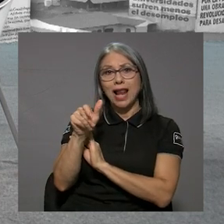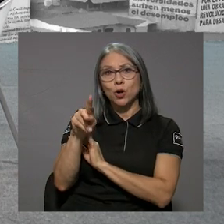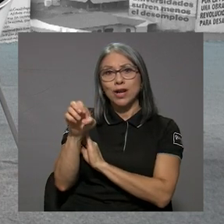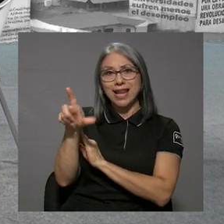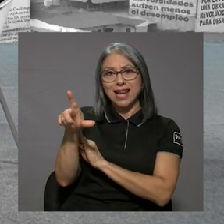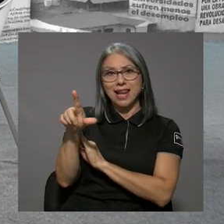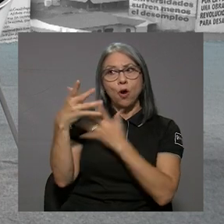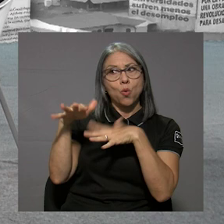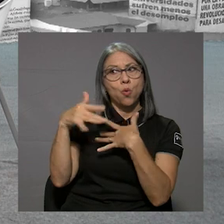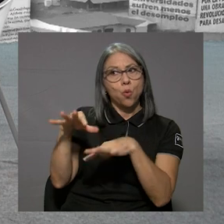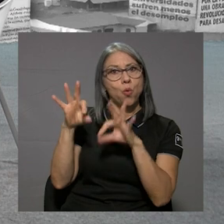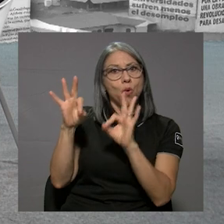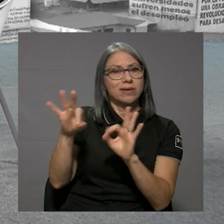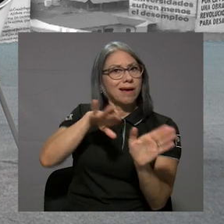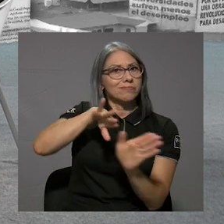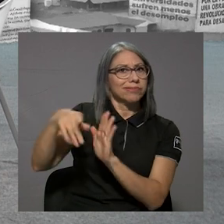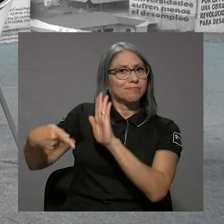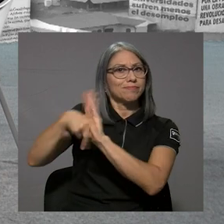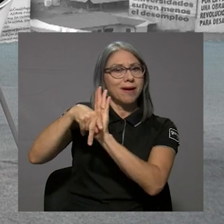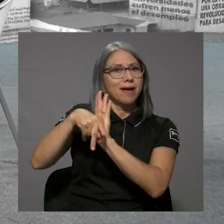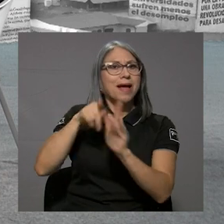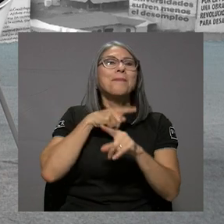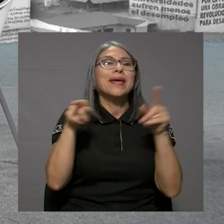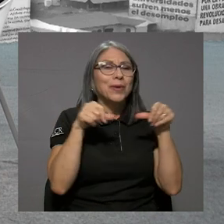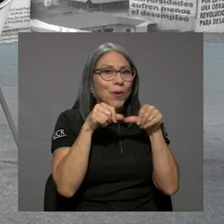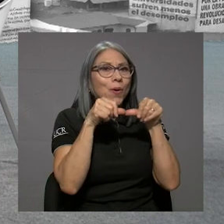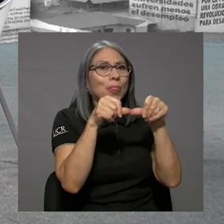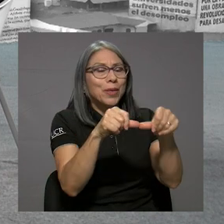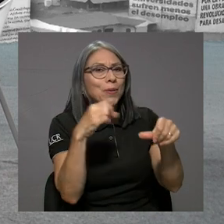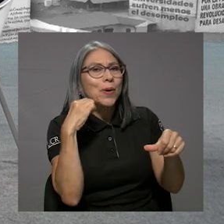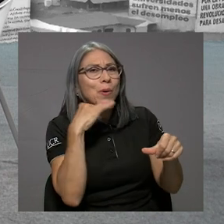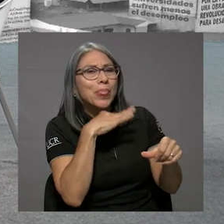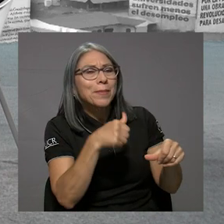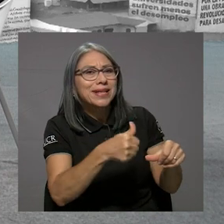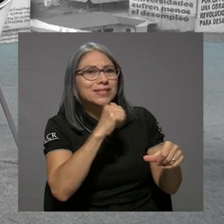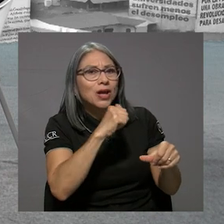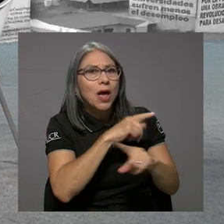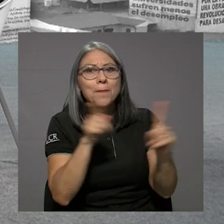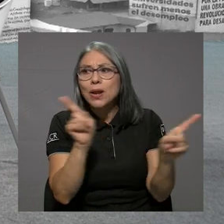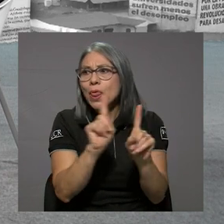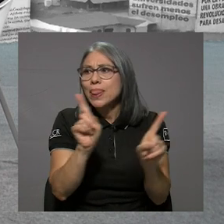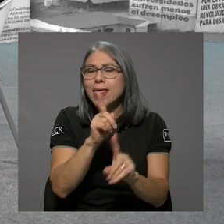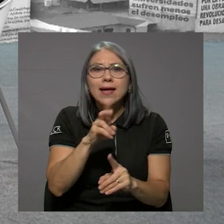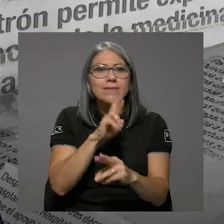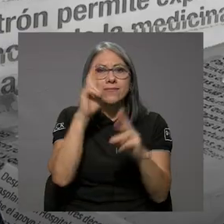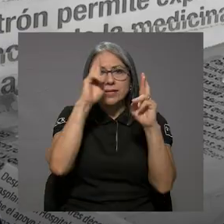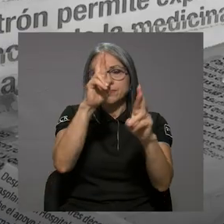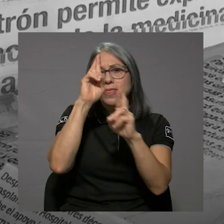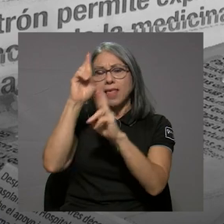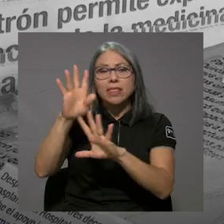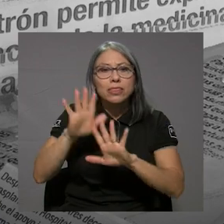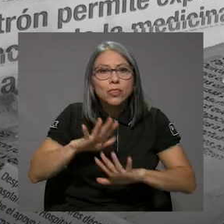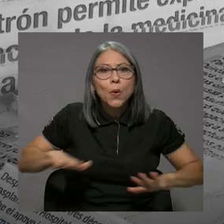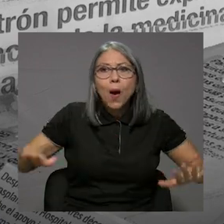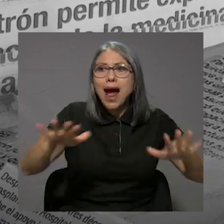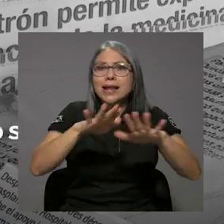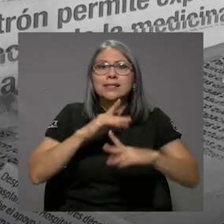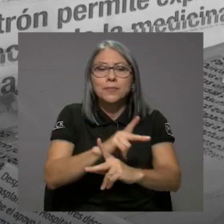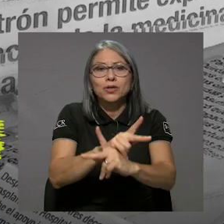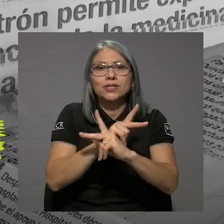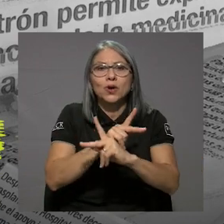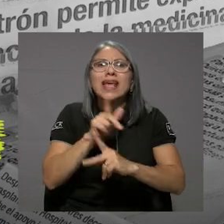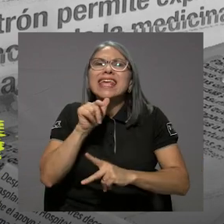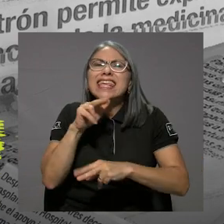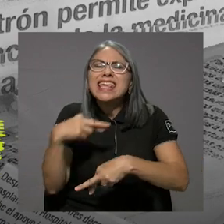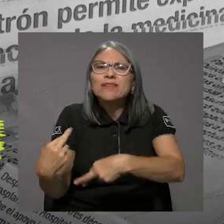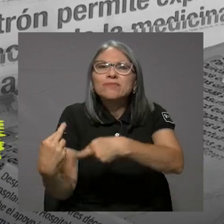contaminación sigue y lo peor es que aquí no se está respetando las áreas de protección. Entonces, ¿a